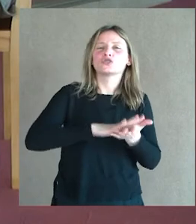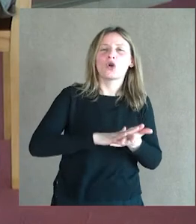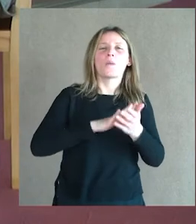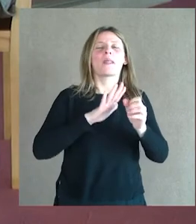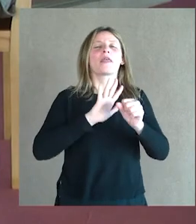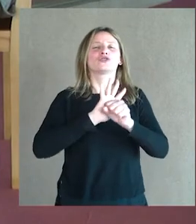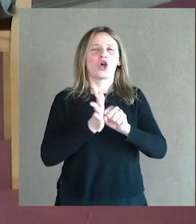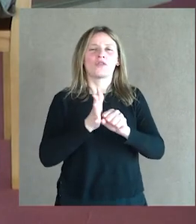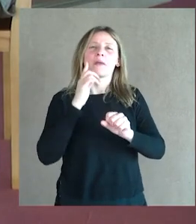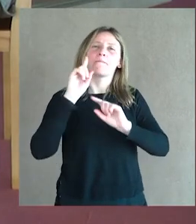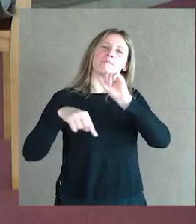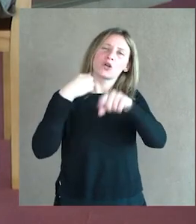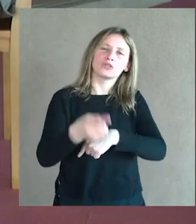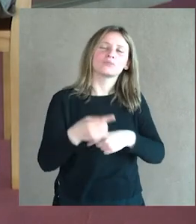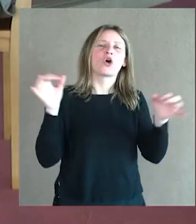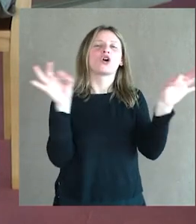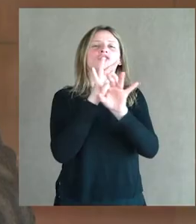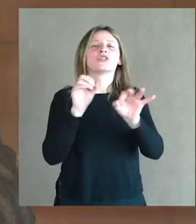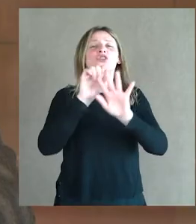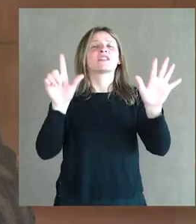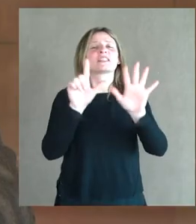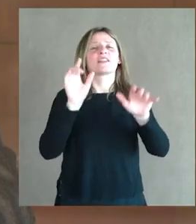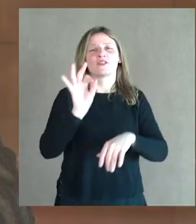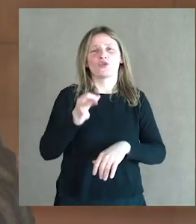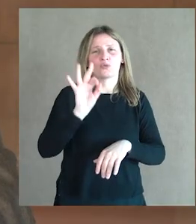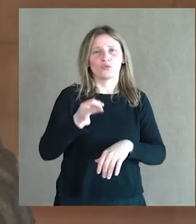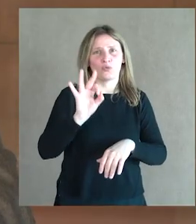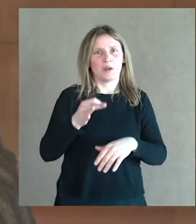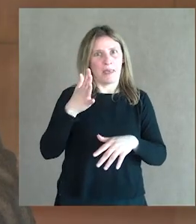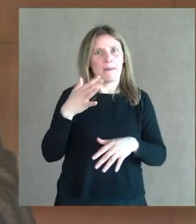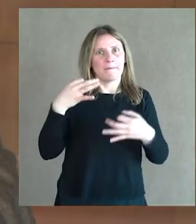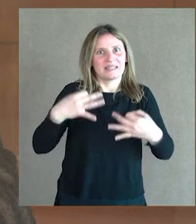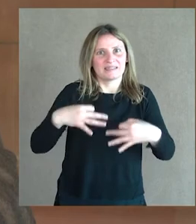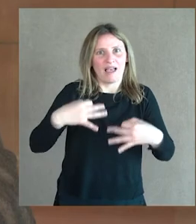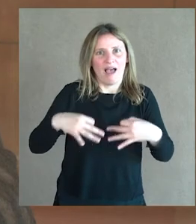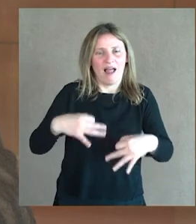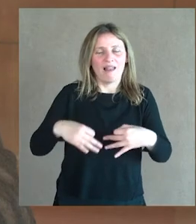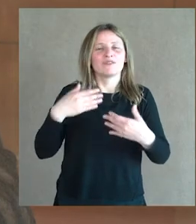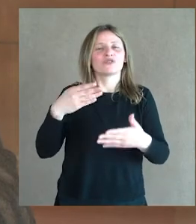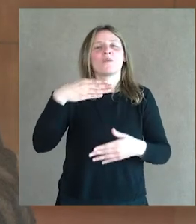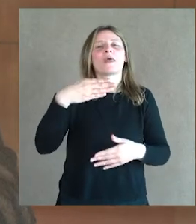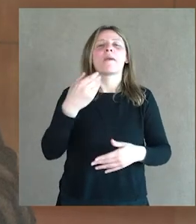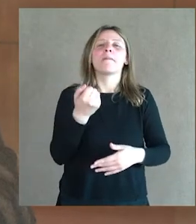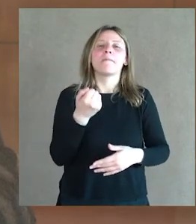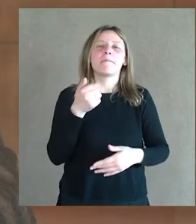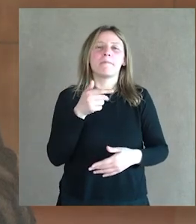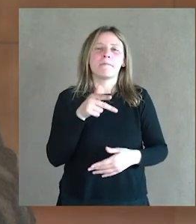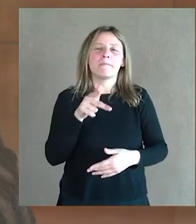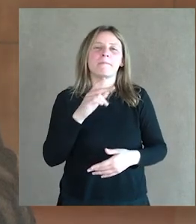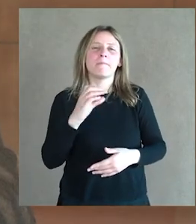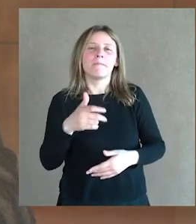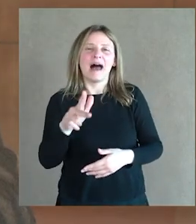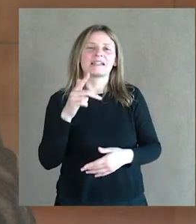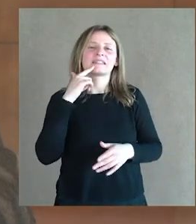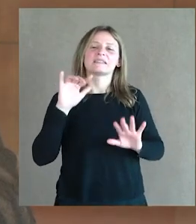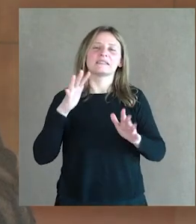concierto el sábado 17 de octubre sobre esta gala tan especial dedicada a Johann Sebastian Bach. Johann Sebastian Bach